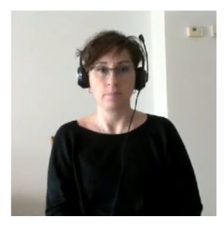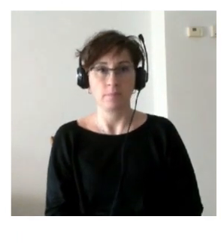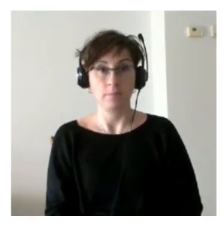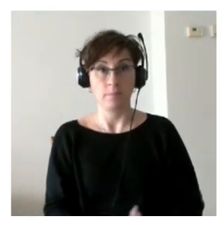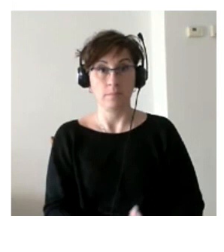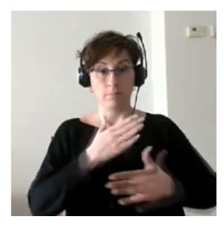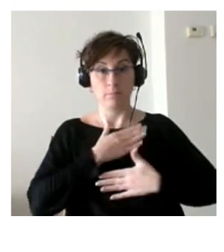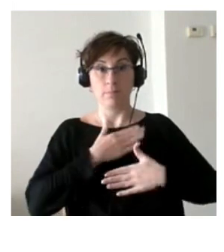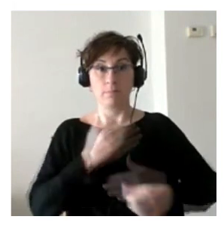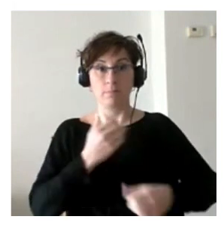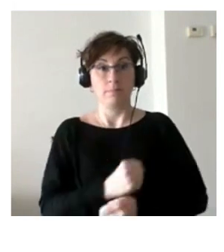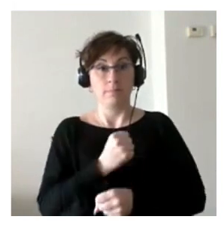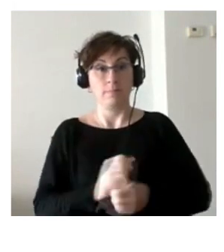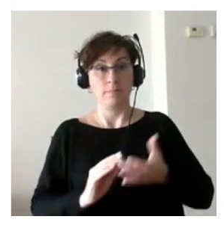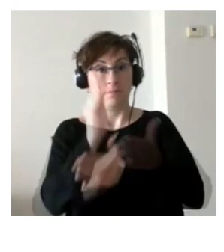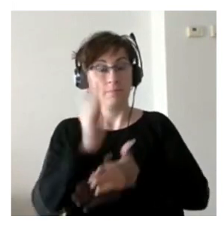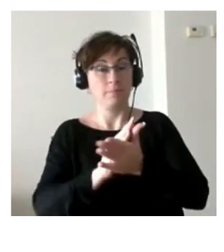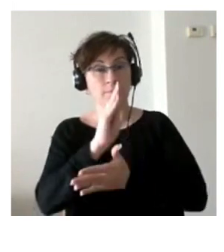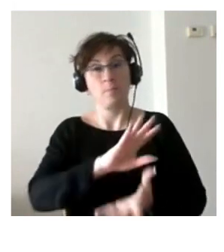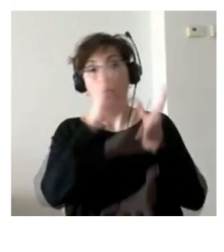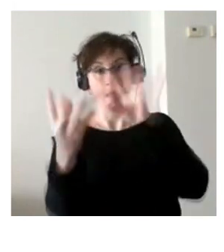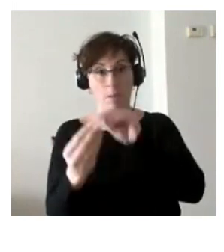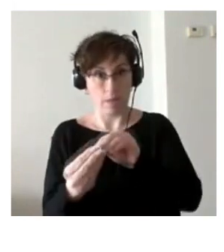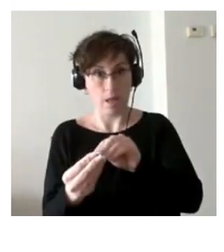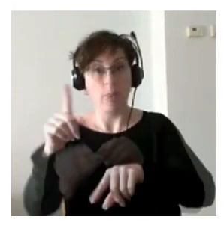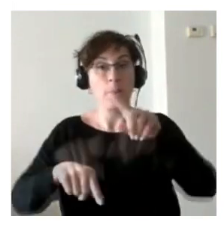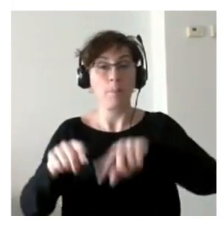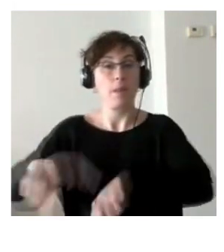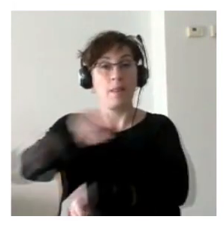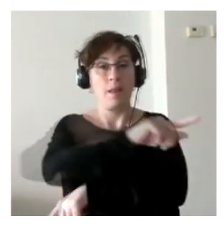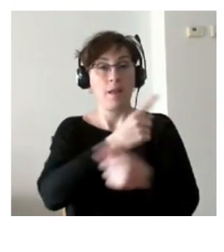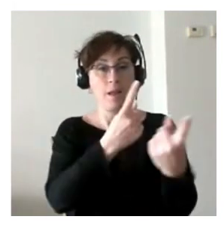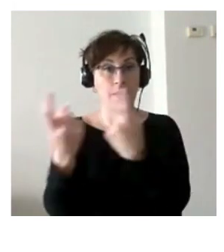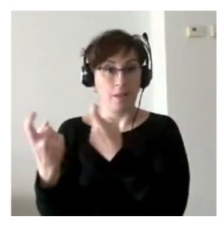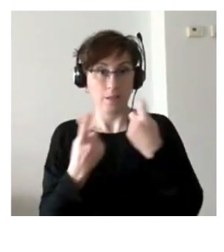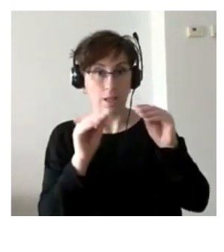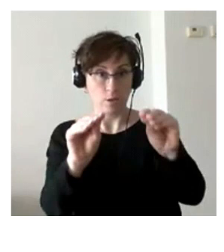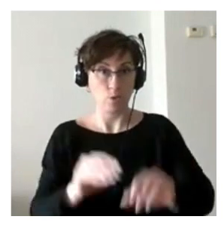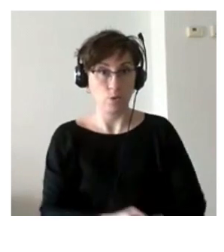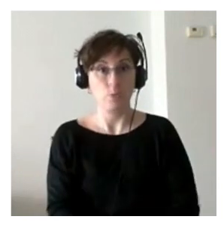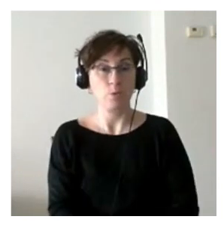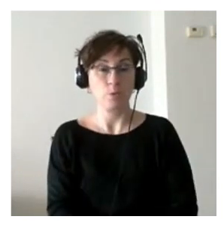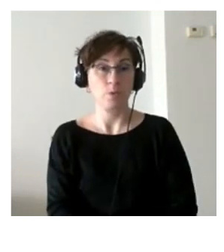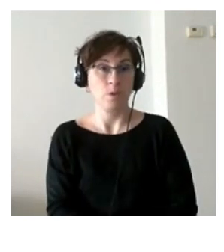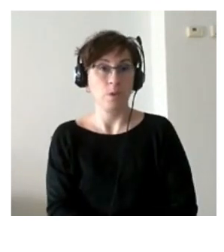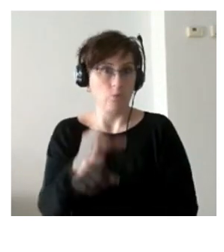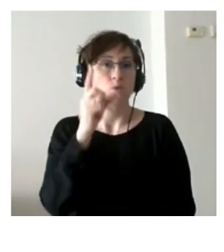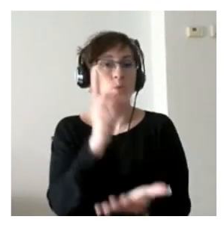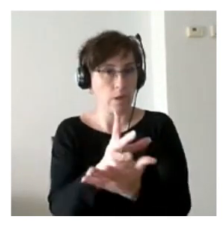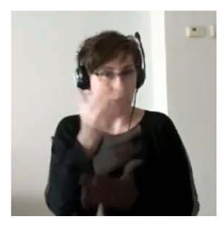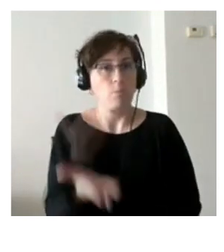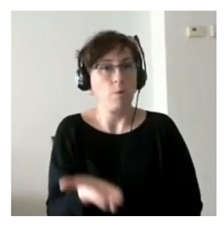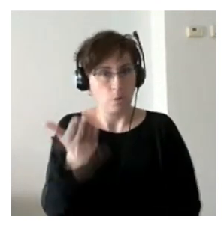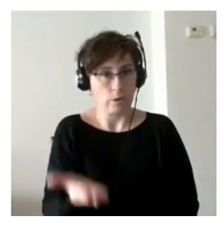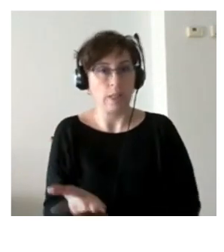de producción nuestro sistema productivo adaptarlo a las necesidades de estos colectivos es un reto importante pero yo